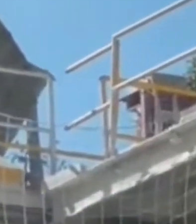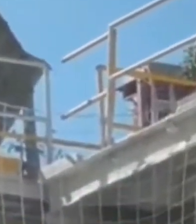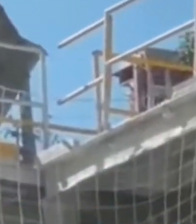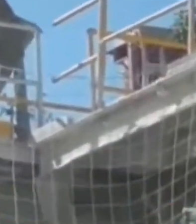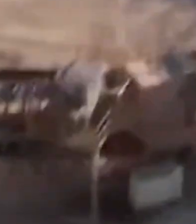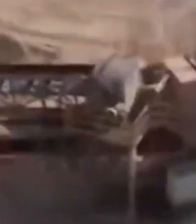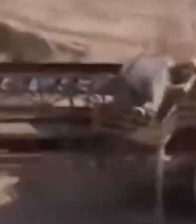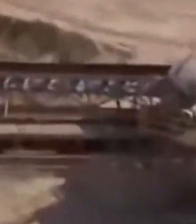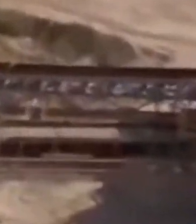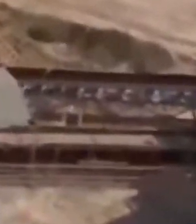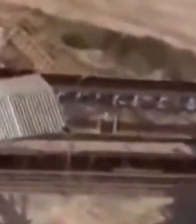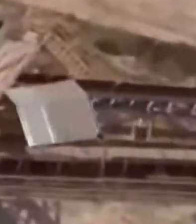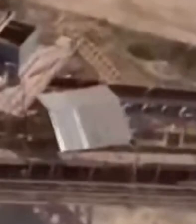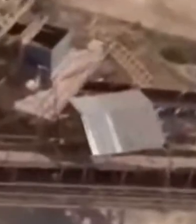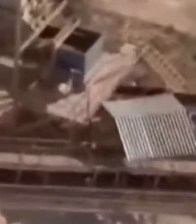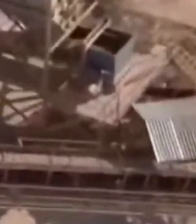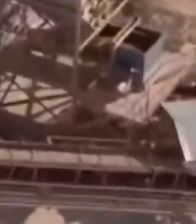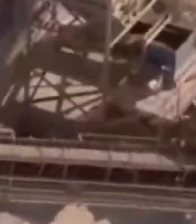mande